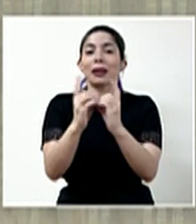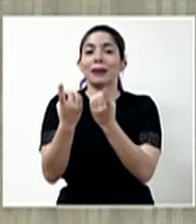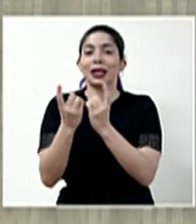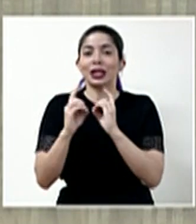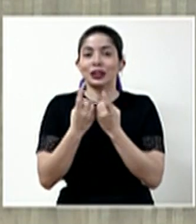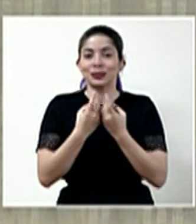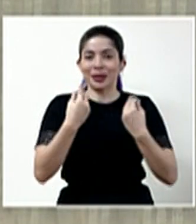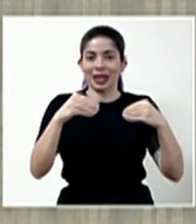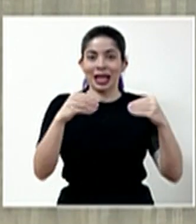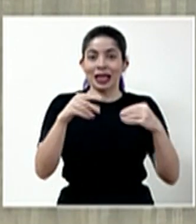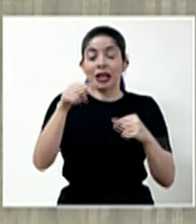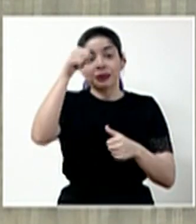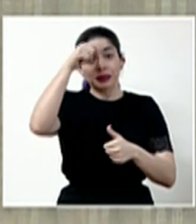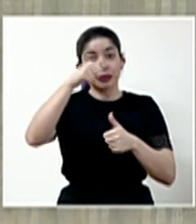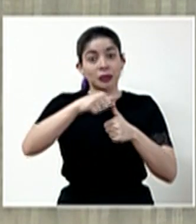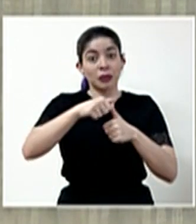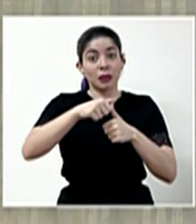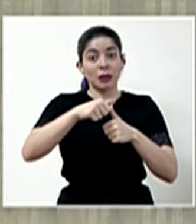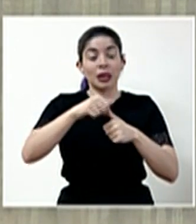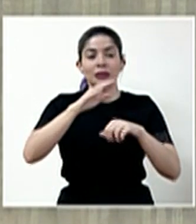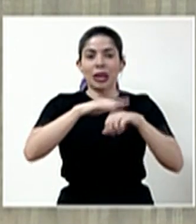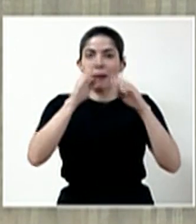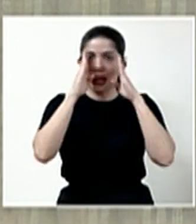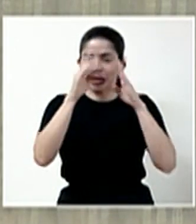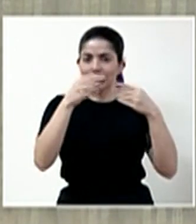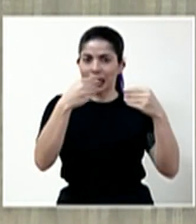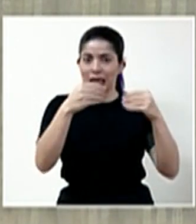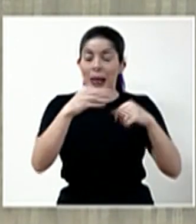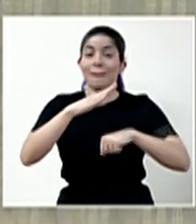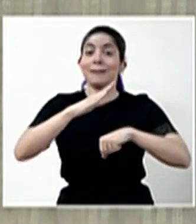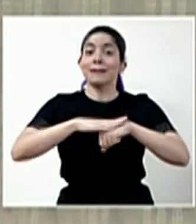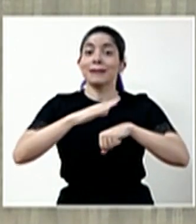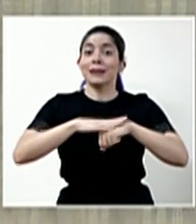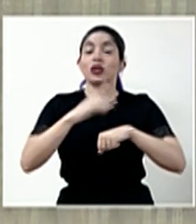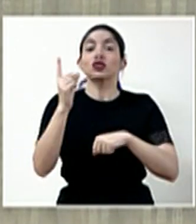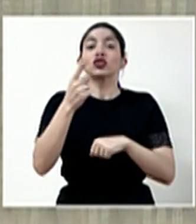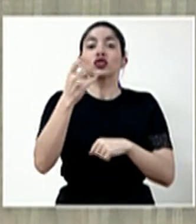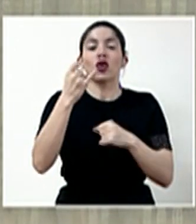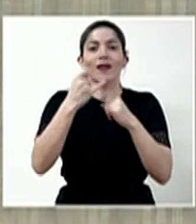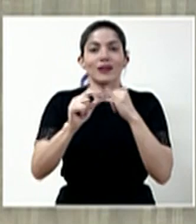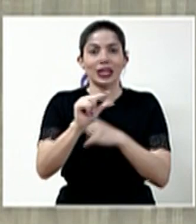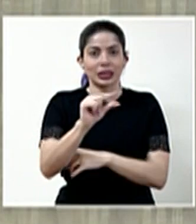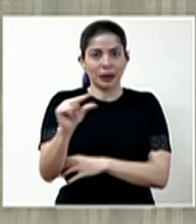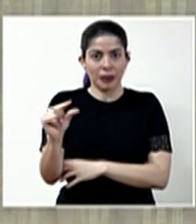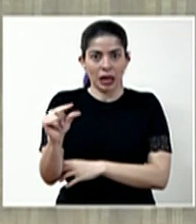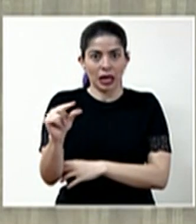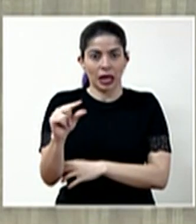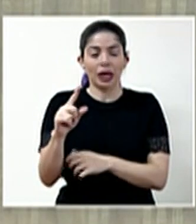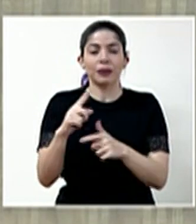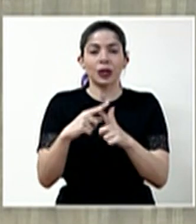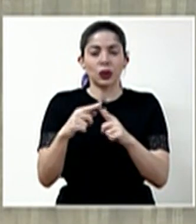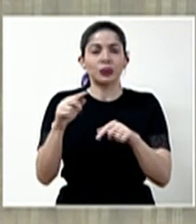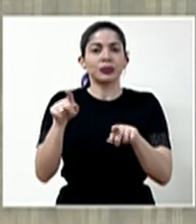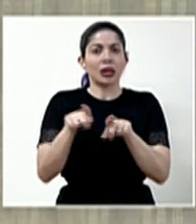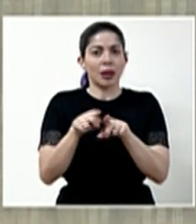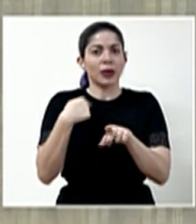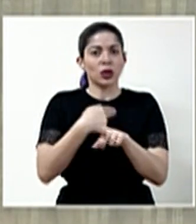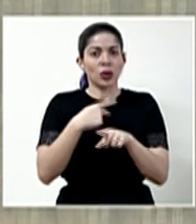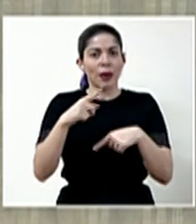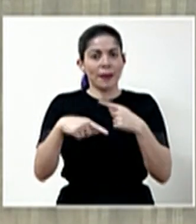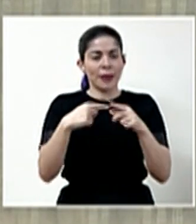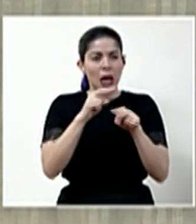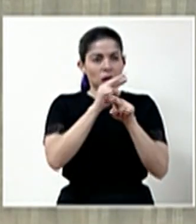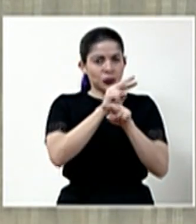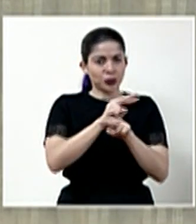recordemos, el permiso en este momento está revocado para fines de semana. Así que también vamos a estar vigilantes de que